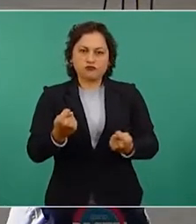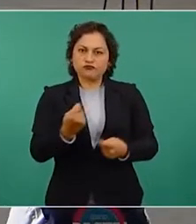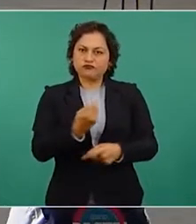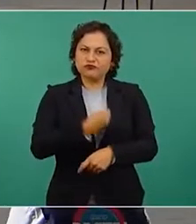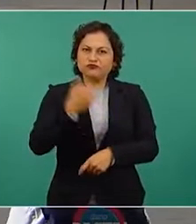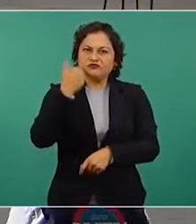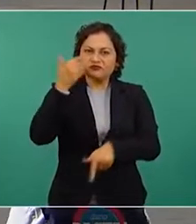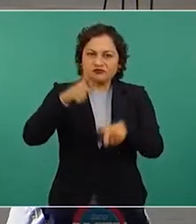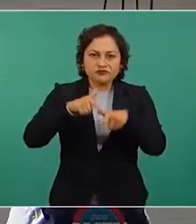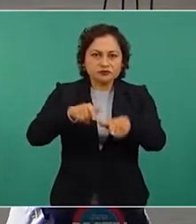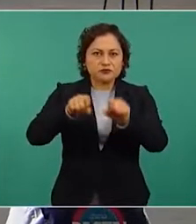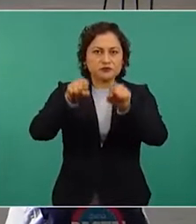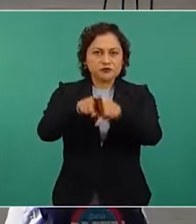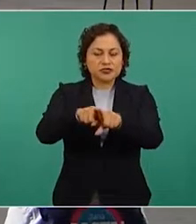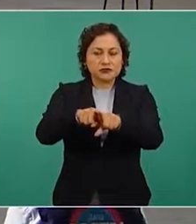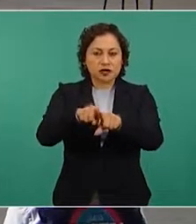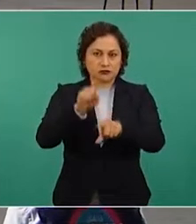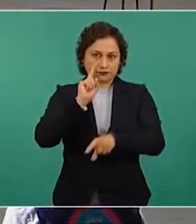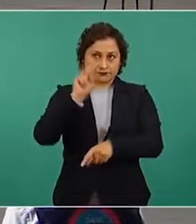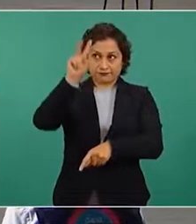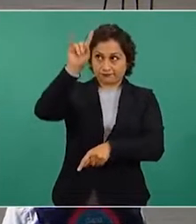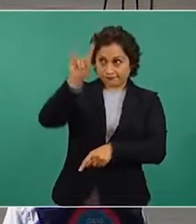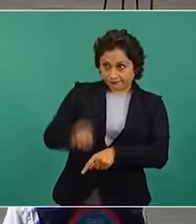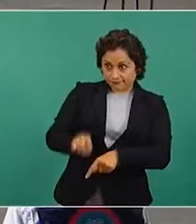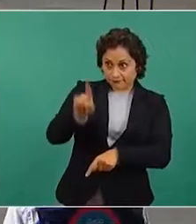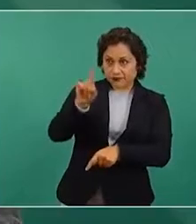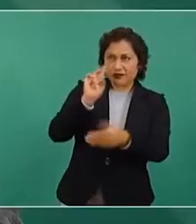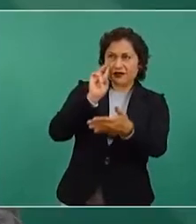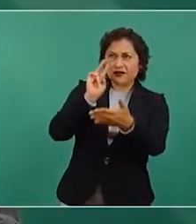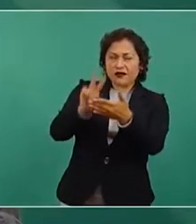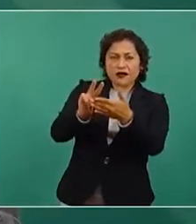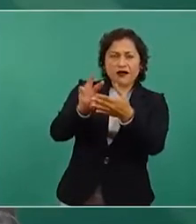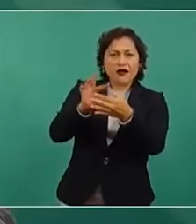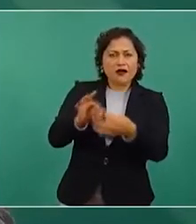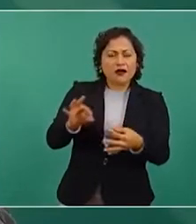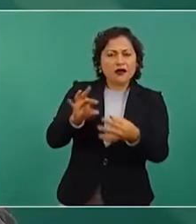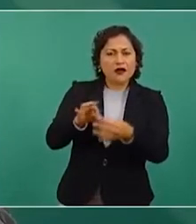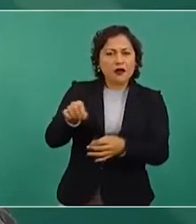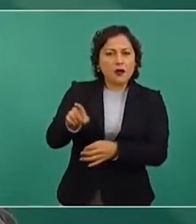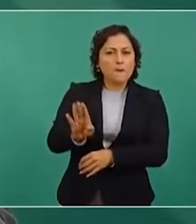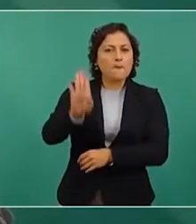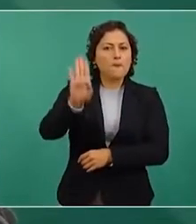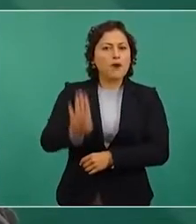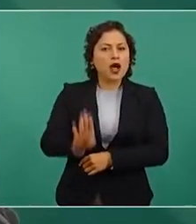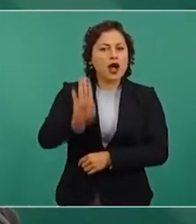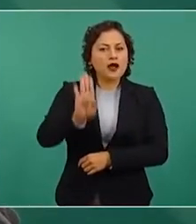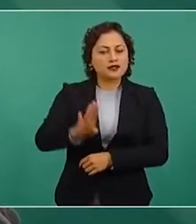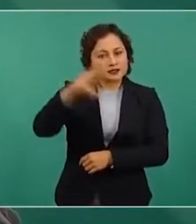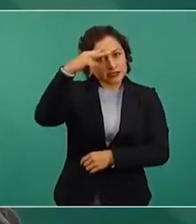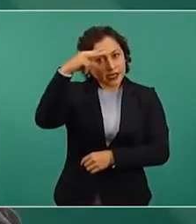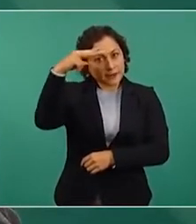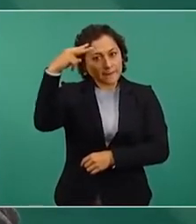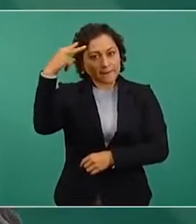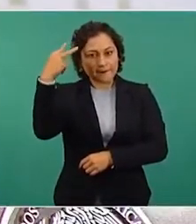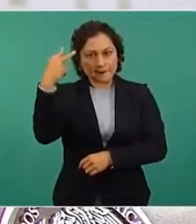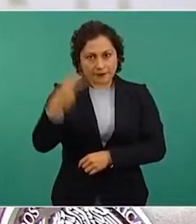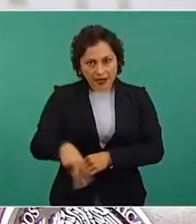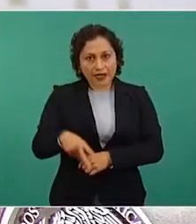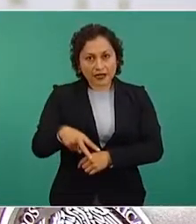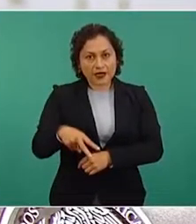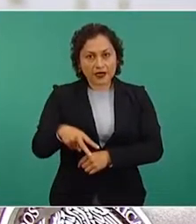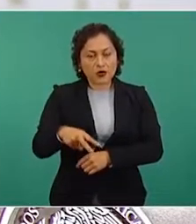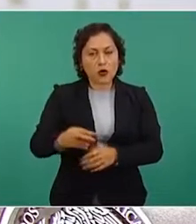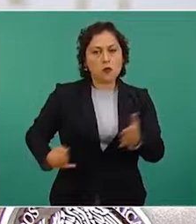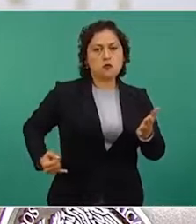Según el texto, pareciera que México definirá el futuro del cambio climático del